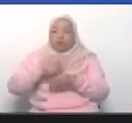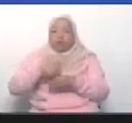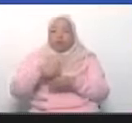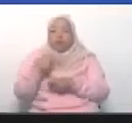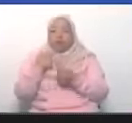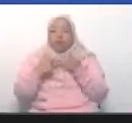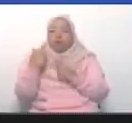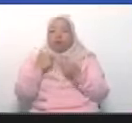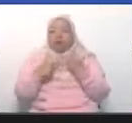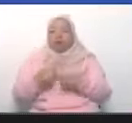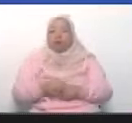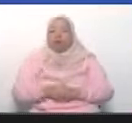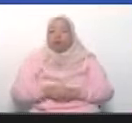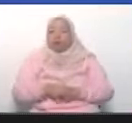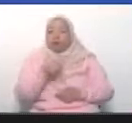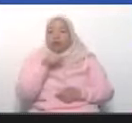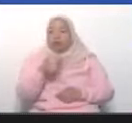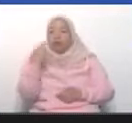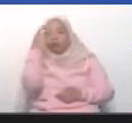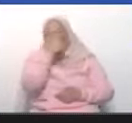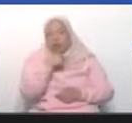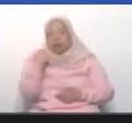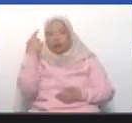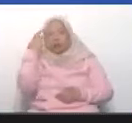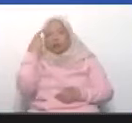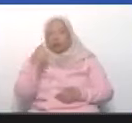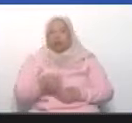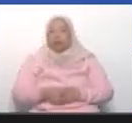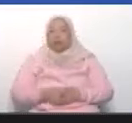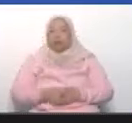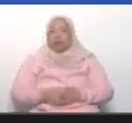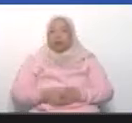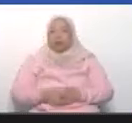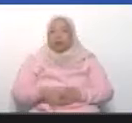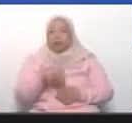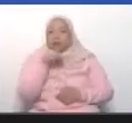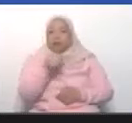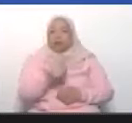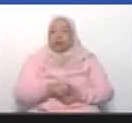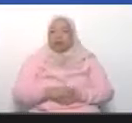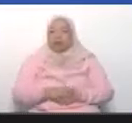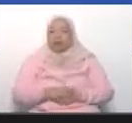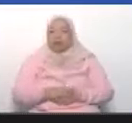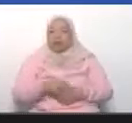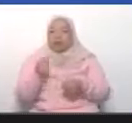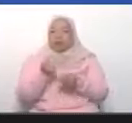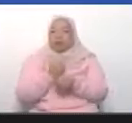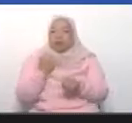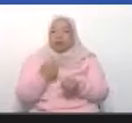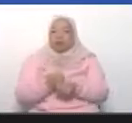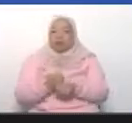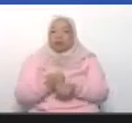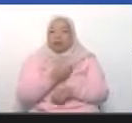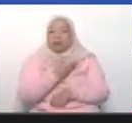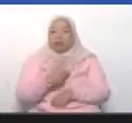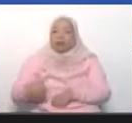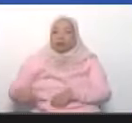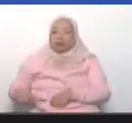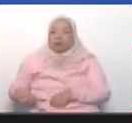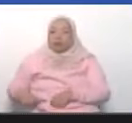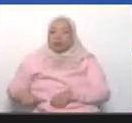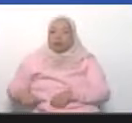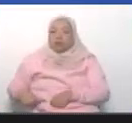por un color, vota por una cara. No, la campaña electoral es vota por ideas, por decisiones, por propuestas, por acciones.